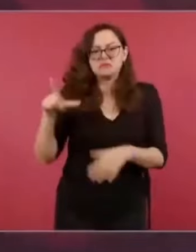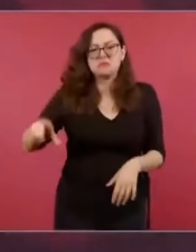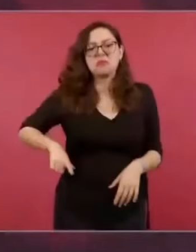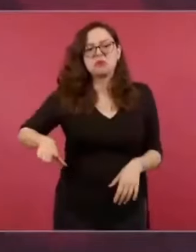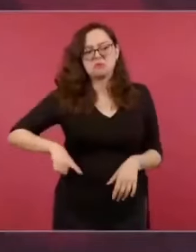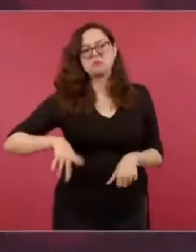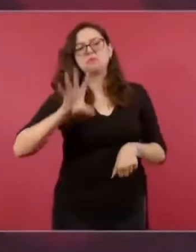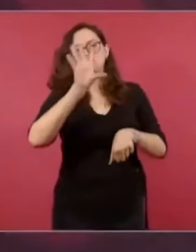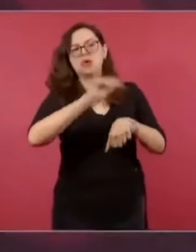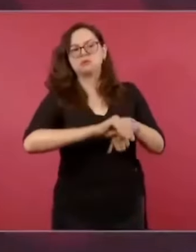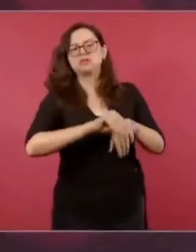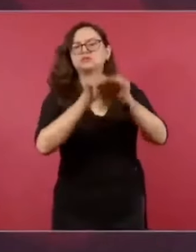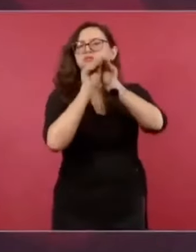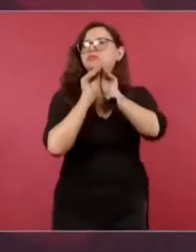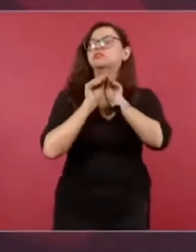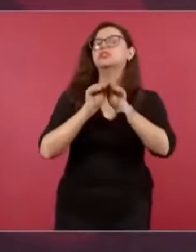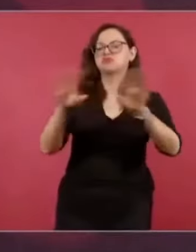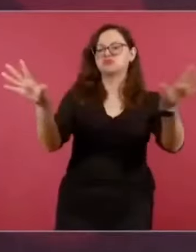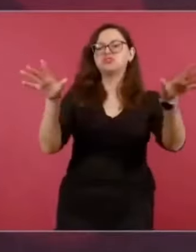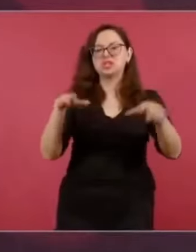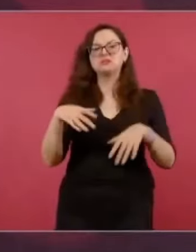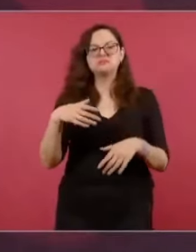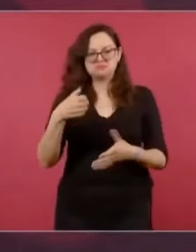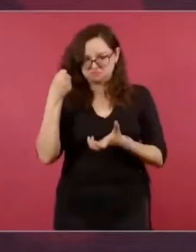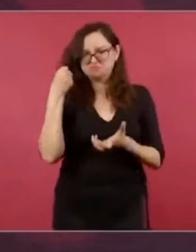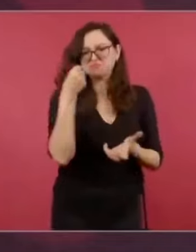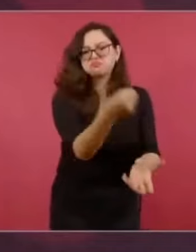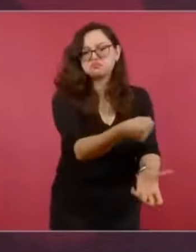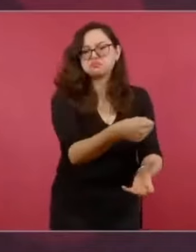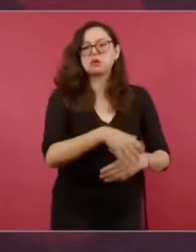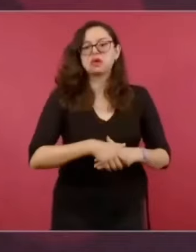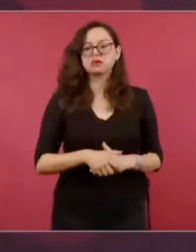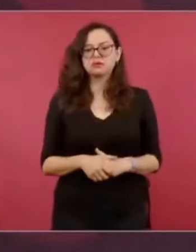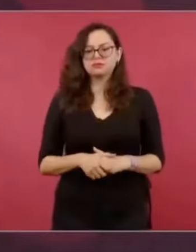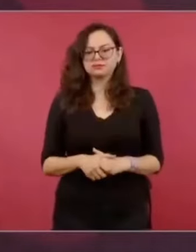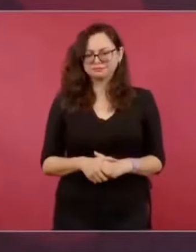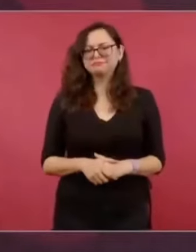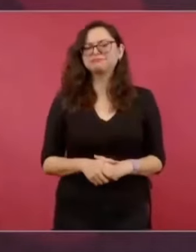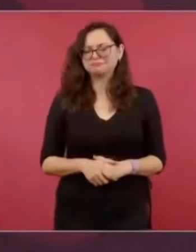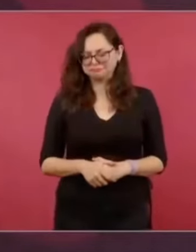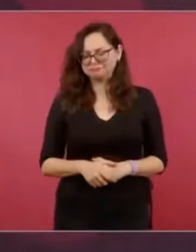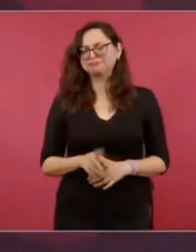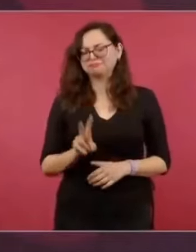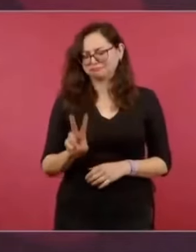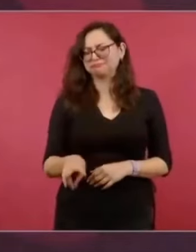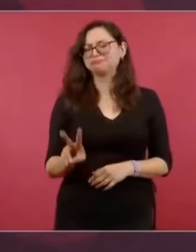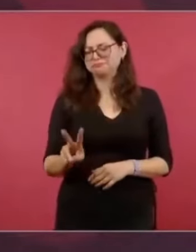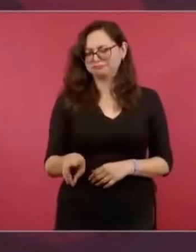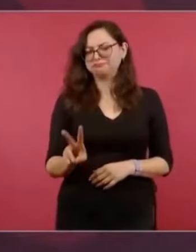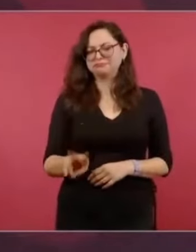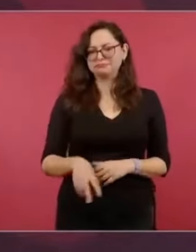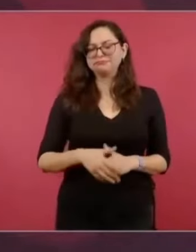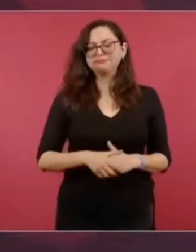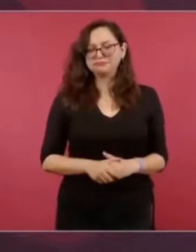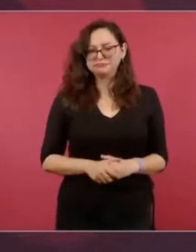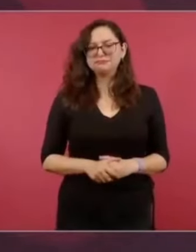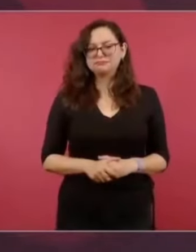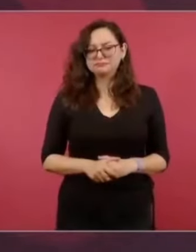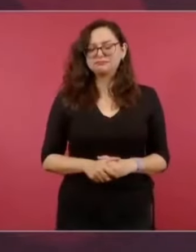Sí, sí, sí, sí, sí, pero cuando